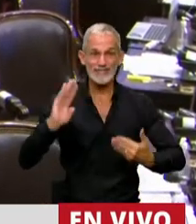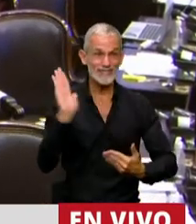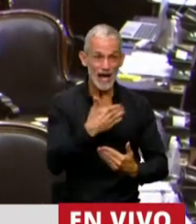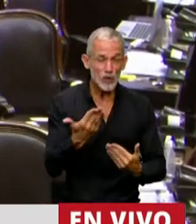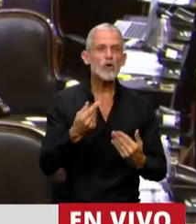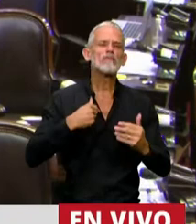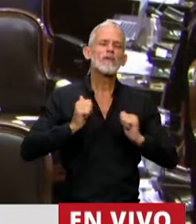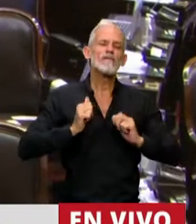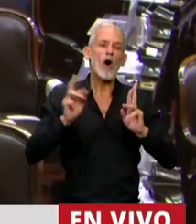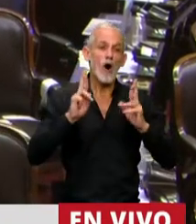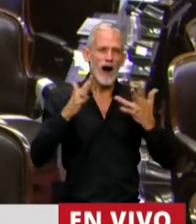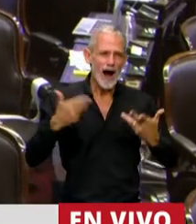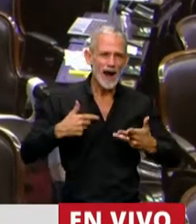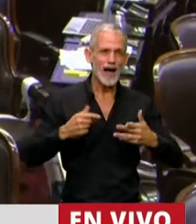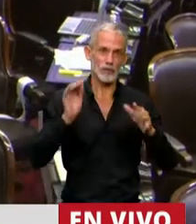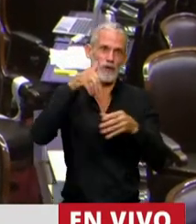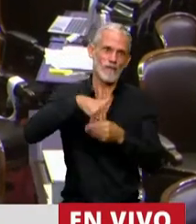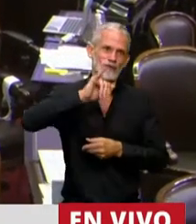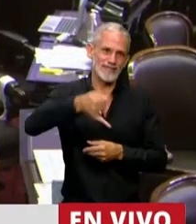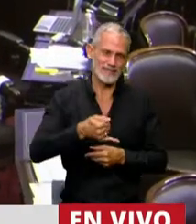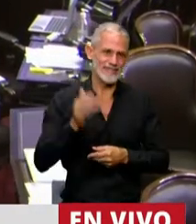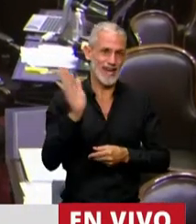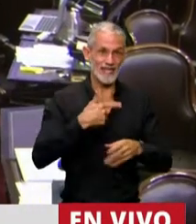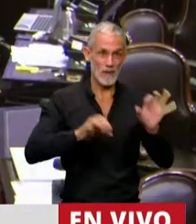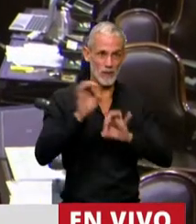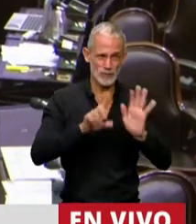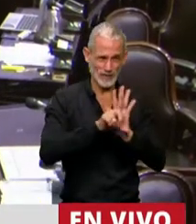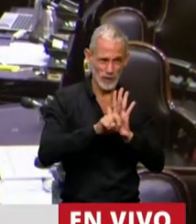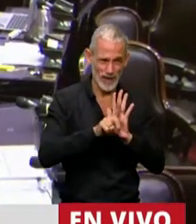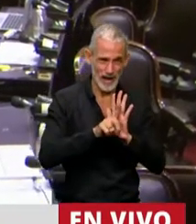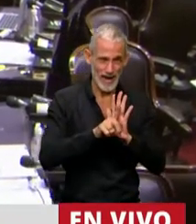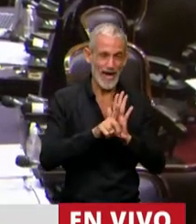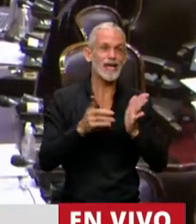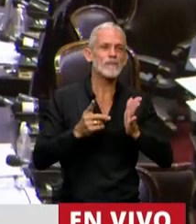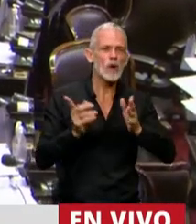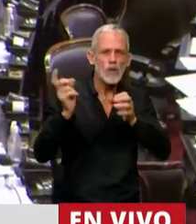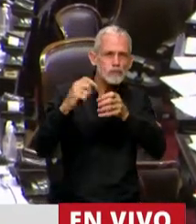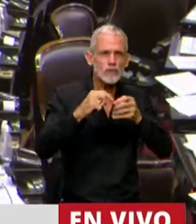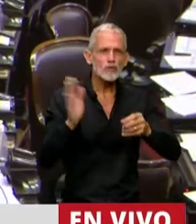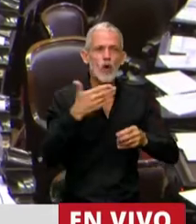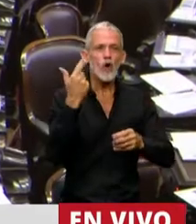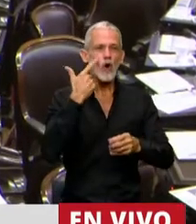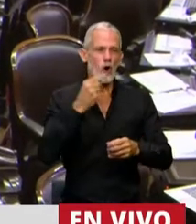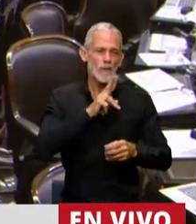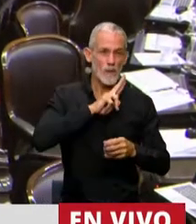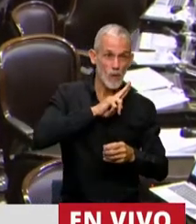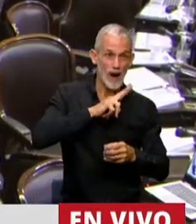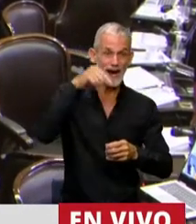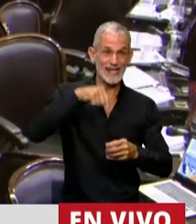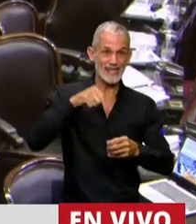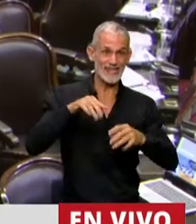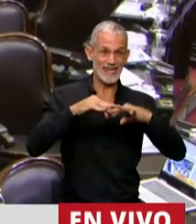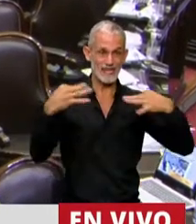todos y espero un acompañamiento pleno junto con los miembros y las miembras de